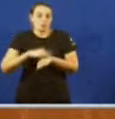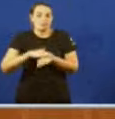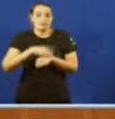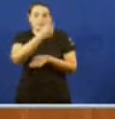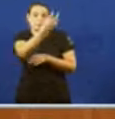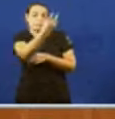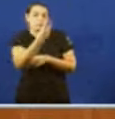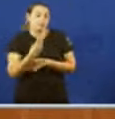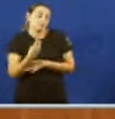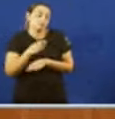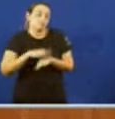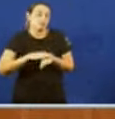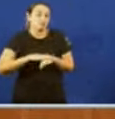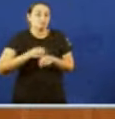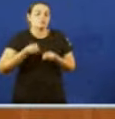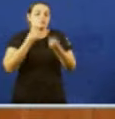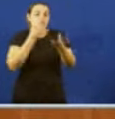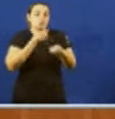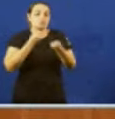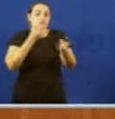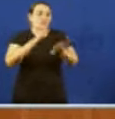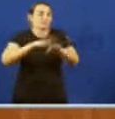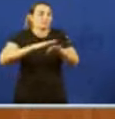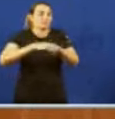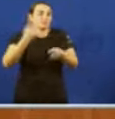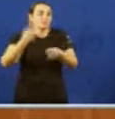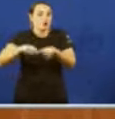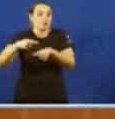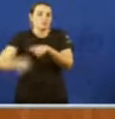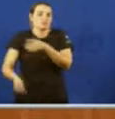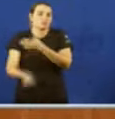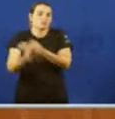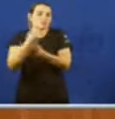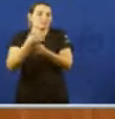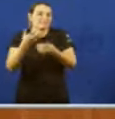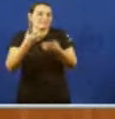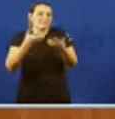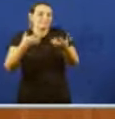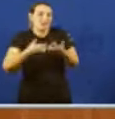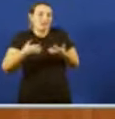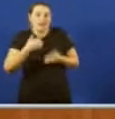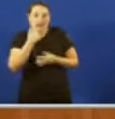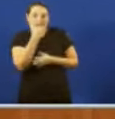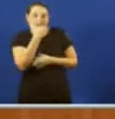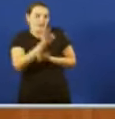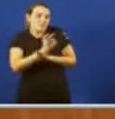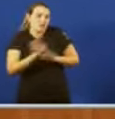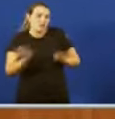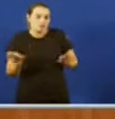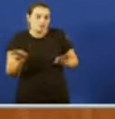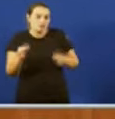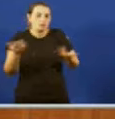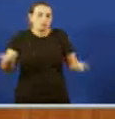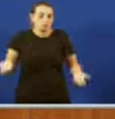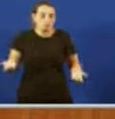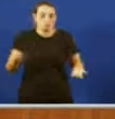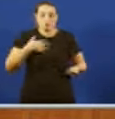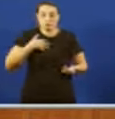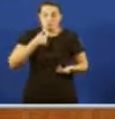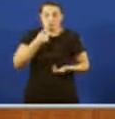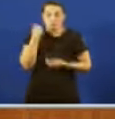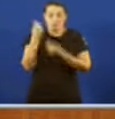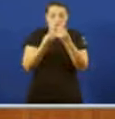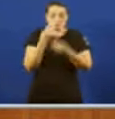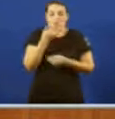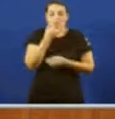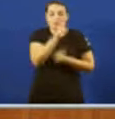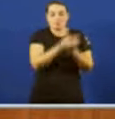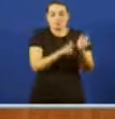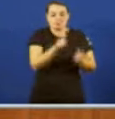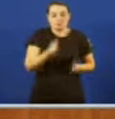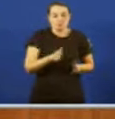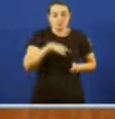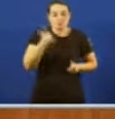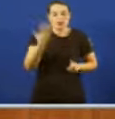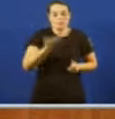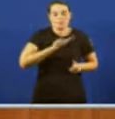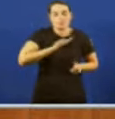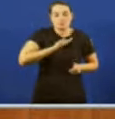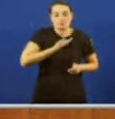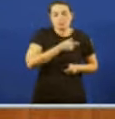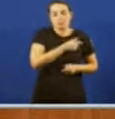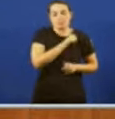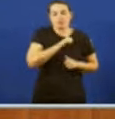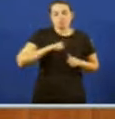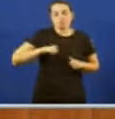capacidade Para informar Pero non iniciar procedimentos En relación As axudas Por danos persoais Non é admisible Que solamente se consideren Coasistencia de